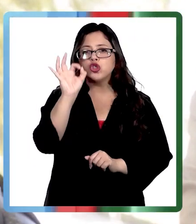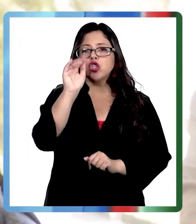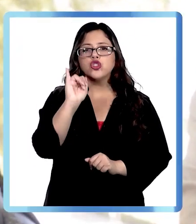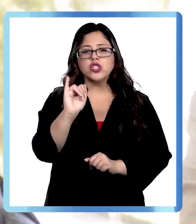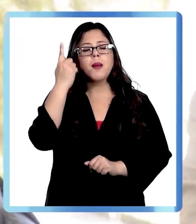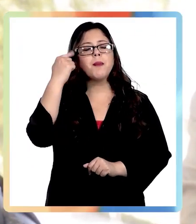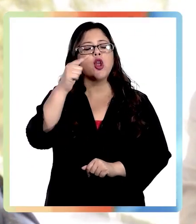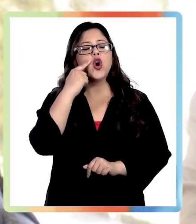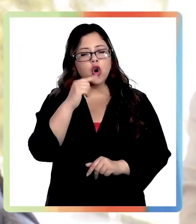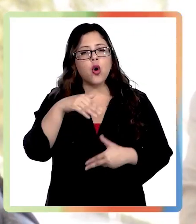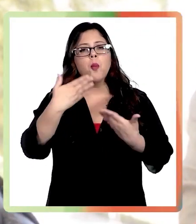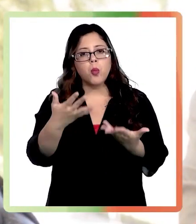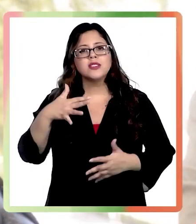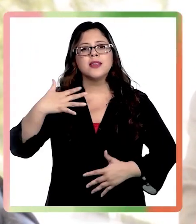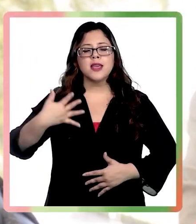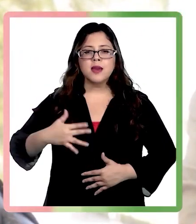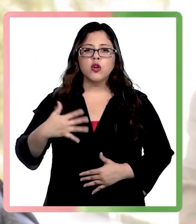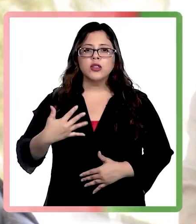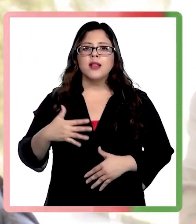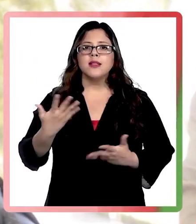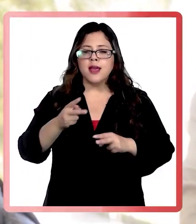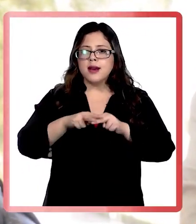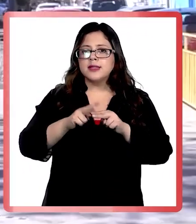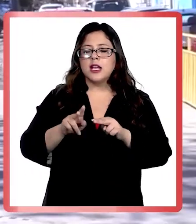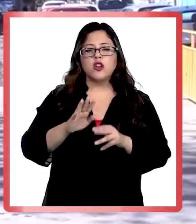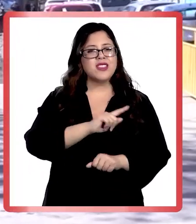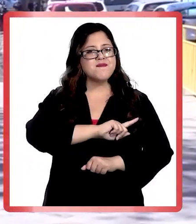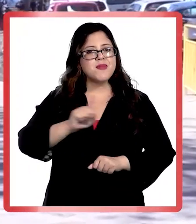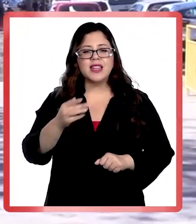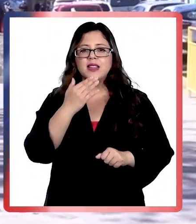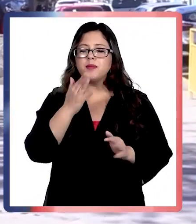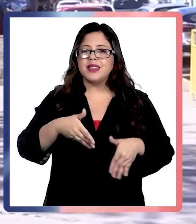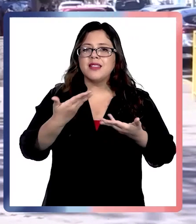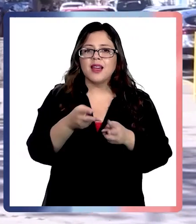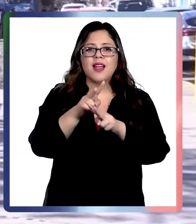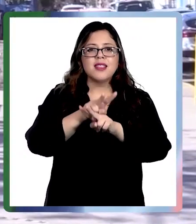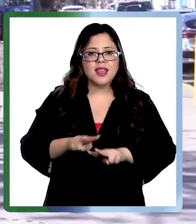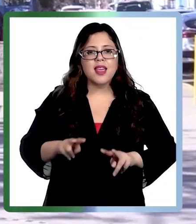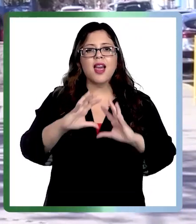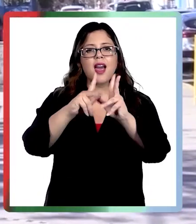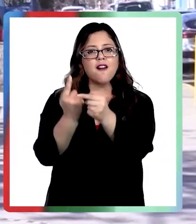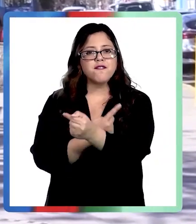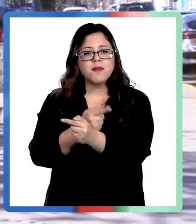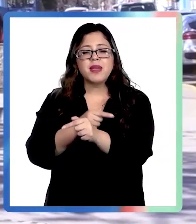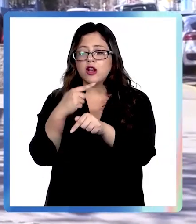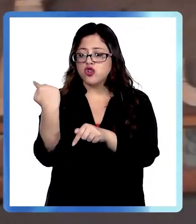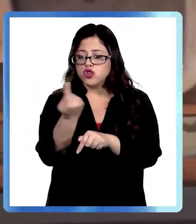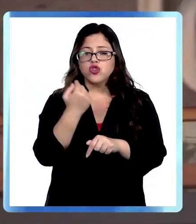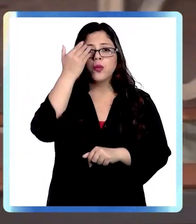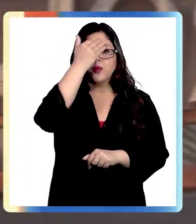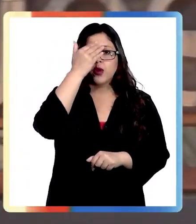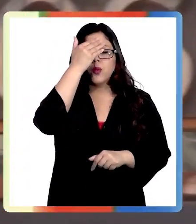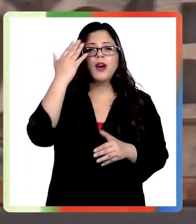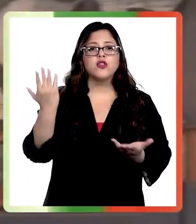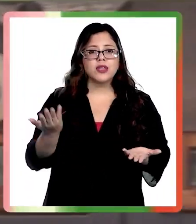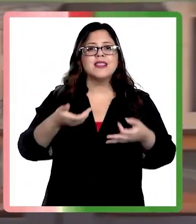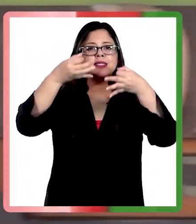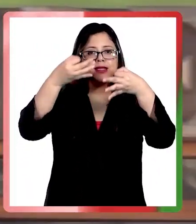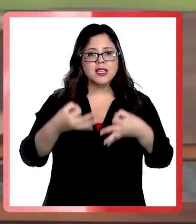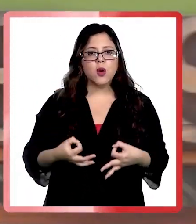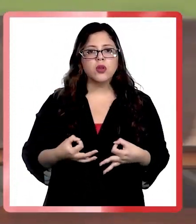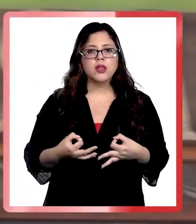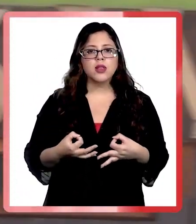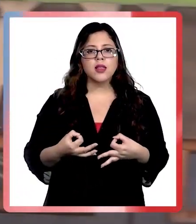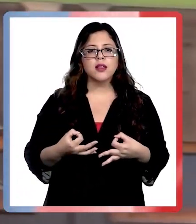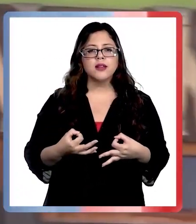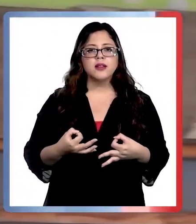por eso es tan importante reaccionar inmediatamente y darle tranquilidad a la familia. Nosotros estamos preocupados de darle la seguridad de que nosotros vamos a